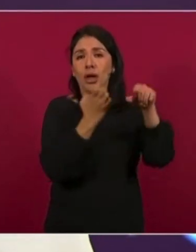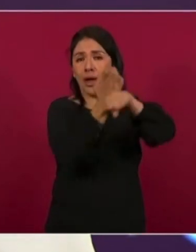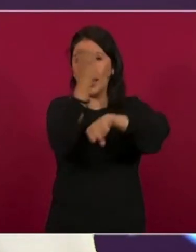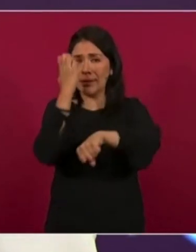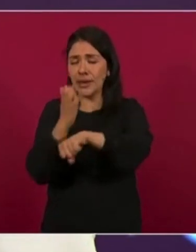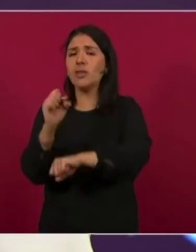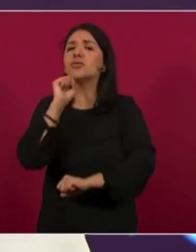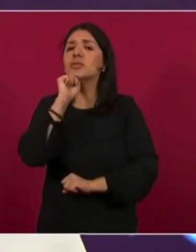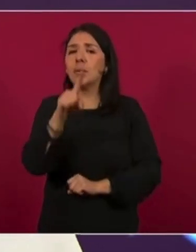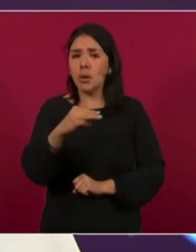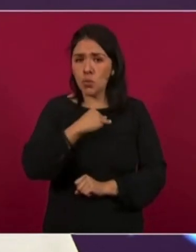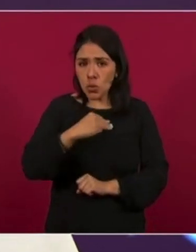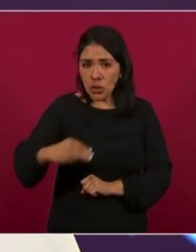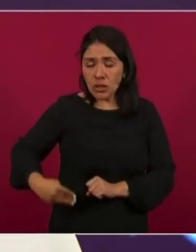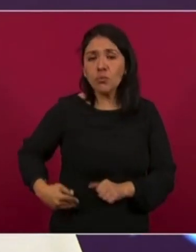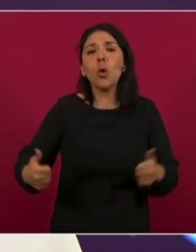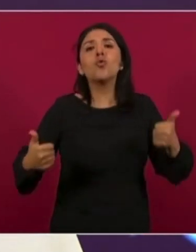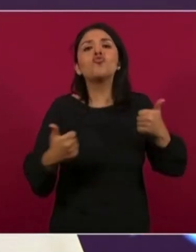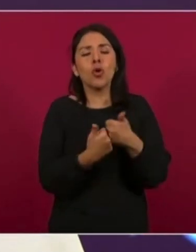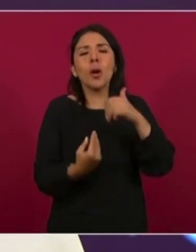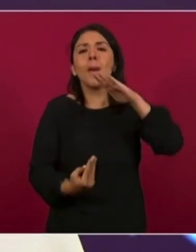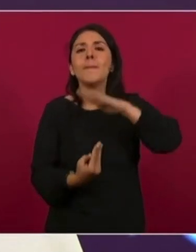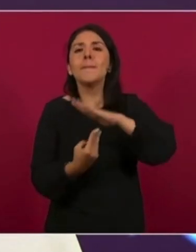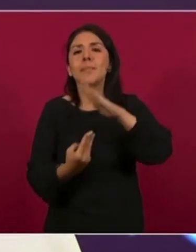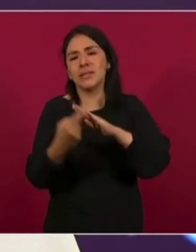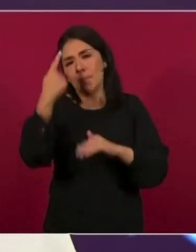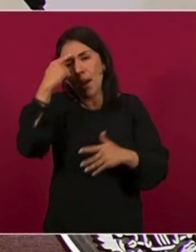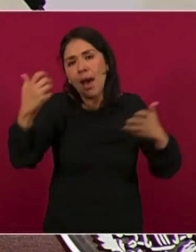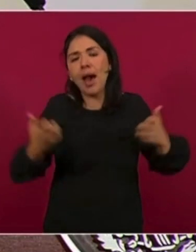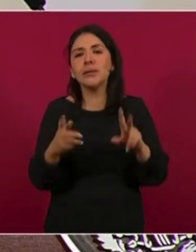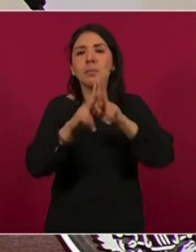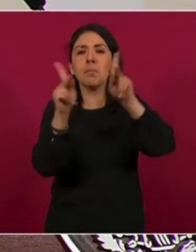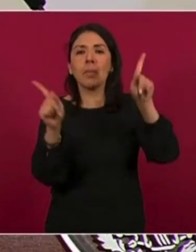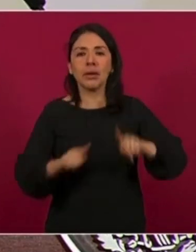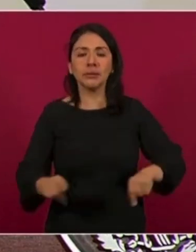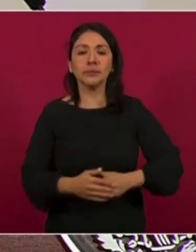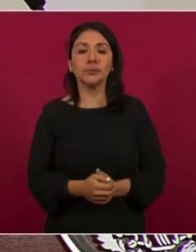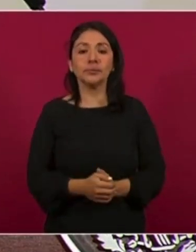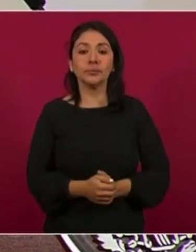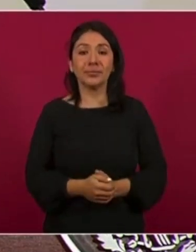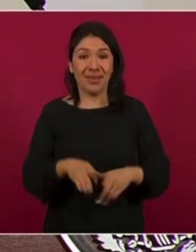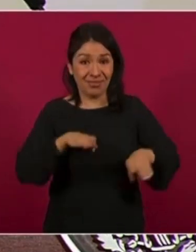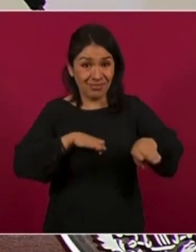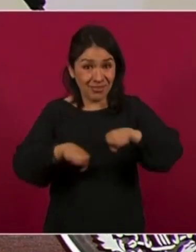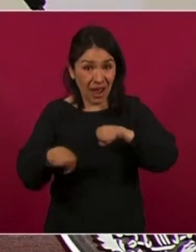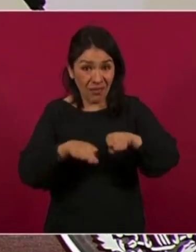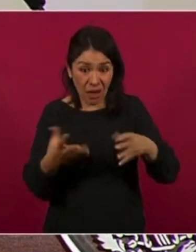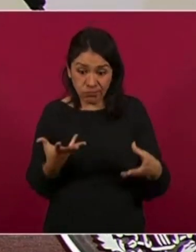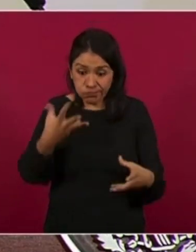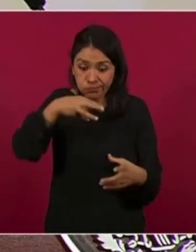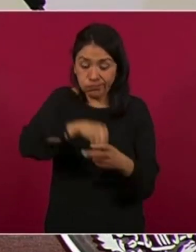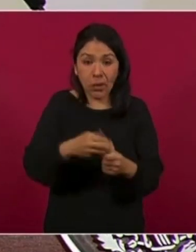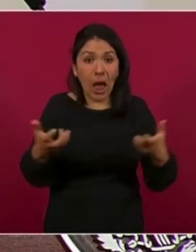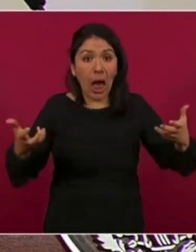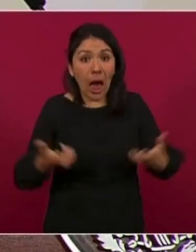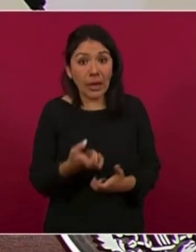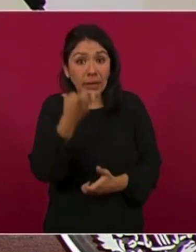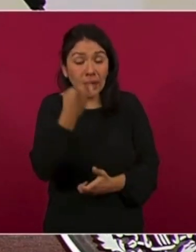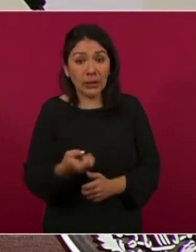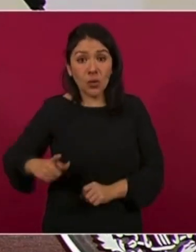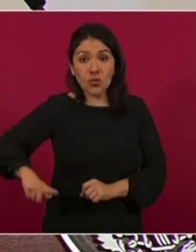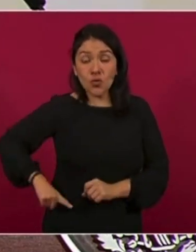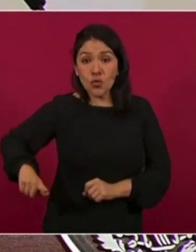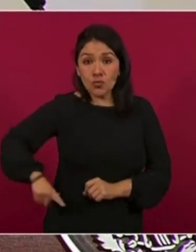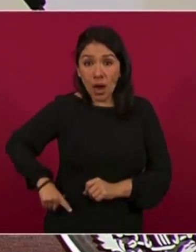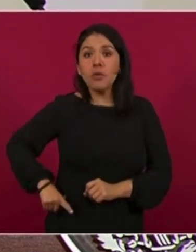municipales mediante las mesas de construcción de paz. El trabajo integral que se ha hecho en este